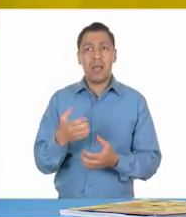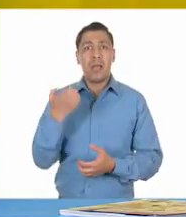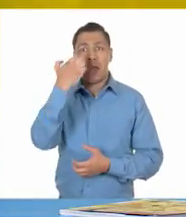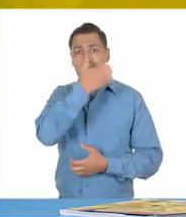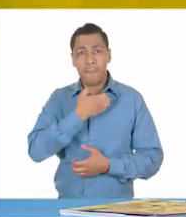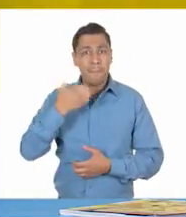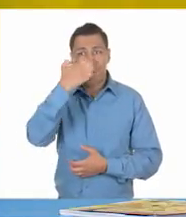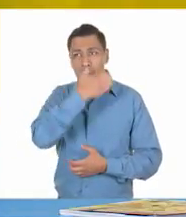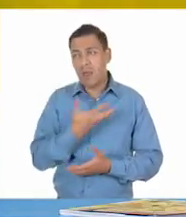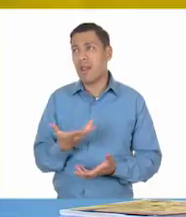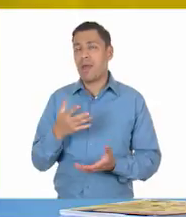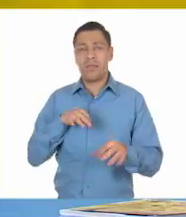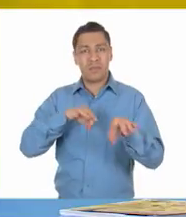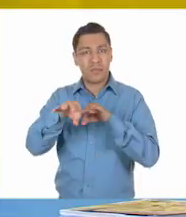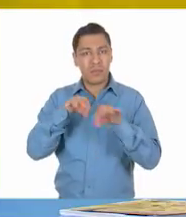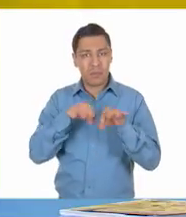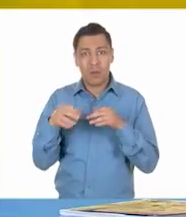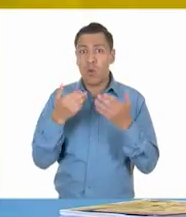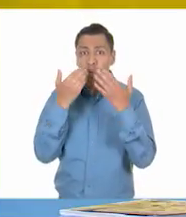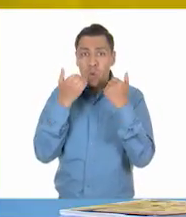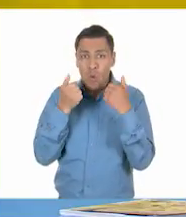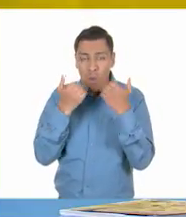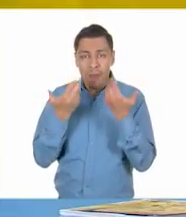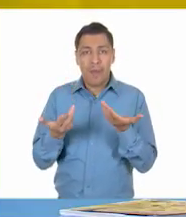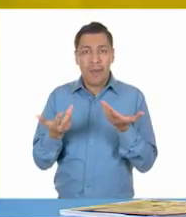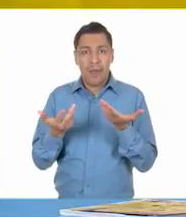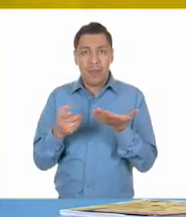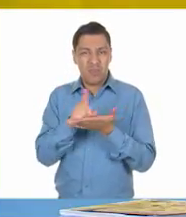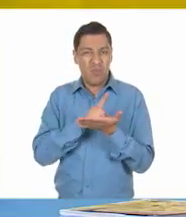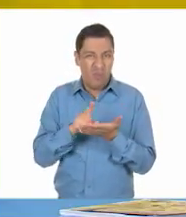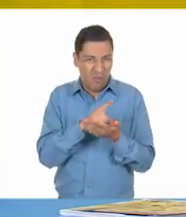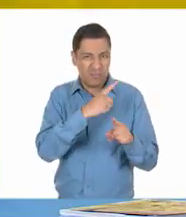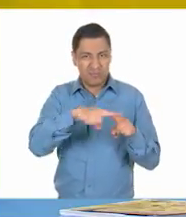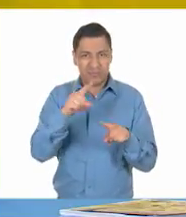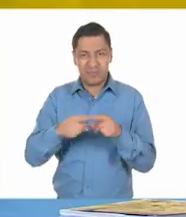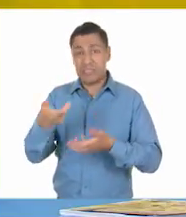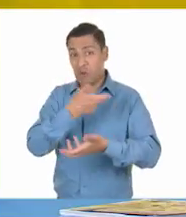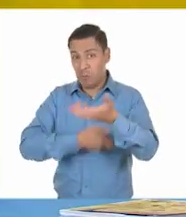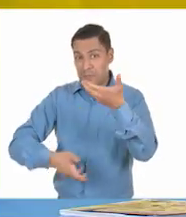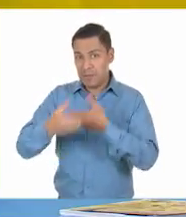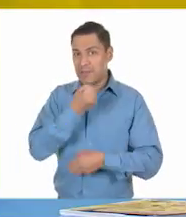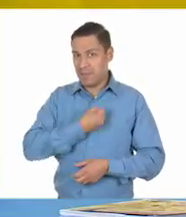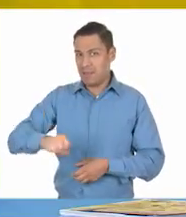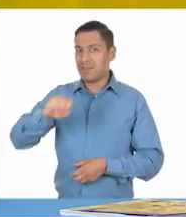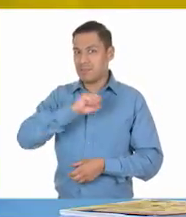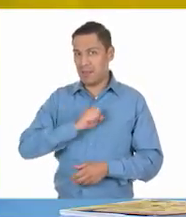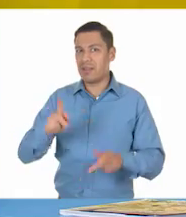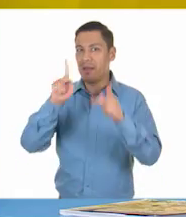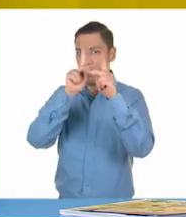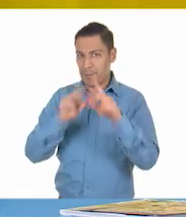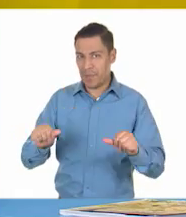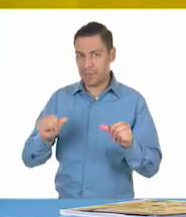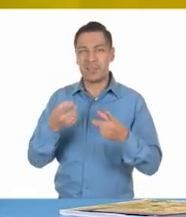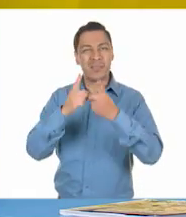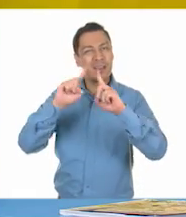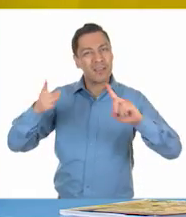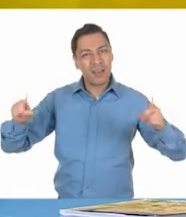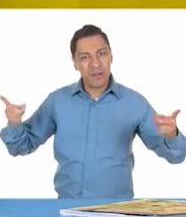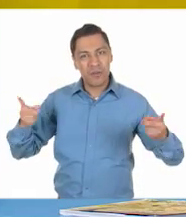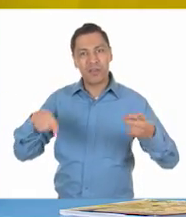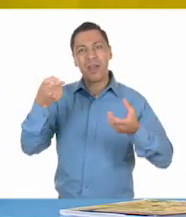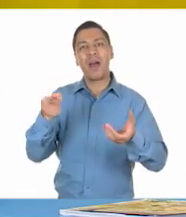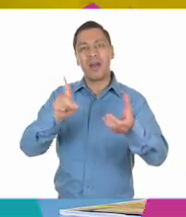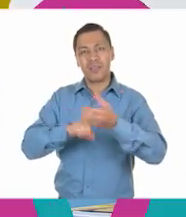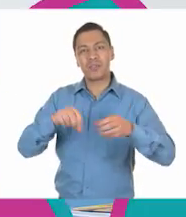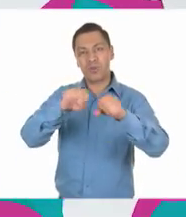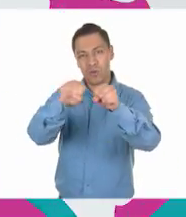entre varias más. Y pues factores que no permiten que esta convivencia sana y pacífica se desarrolle dentro de nuestra sociedad.